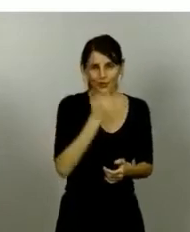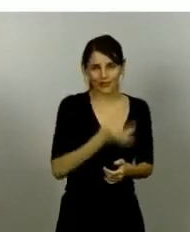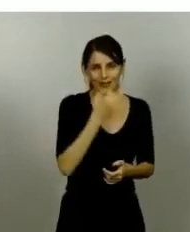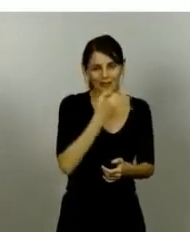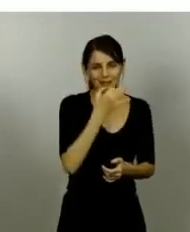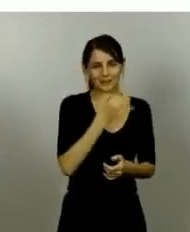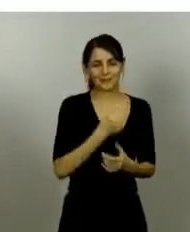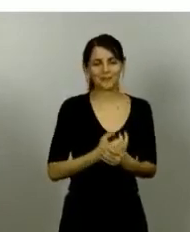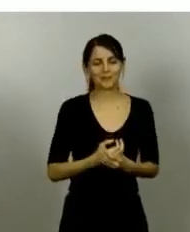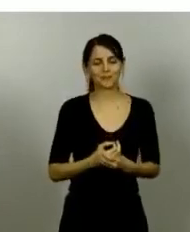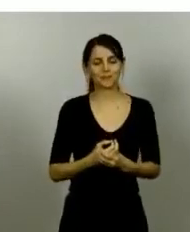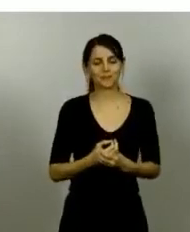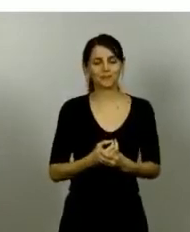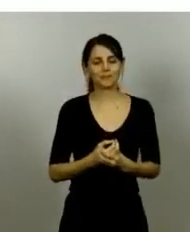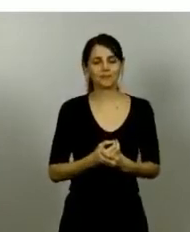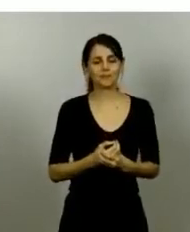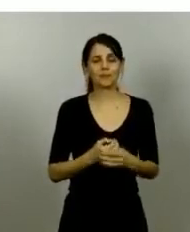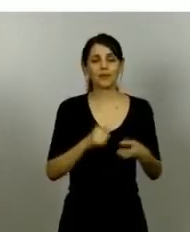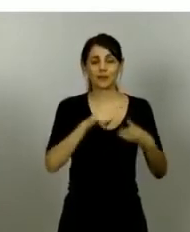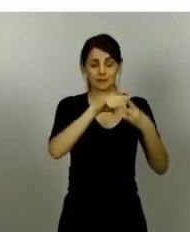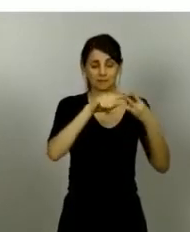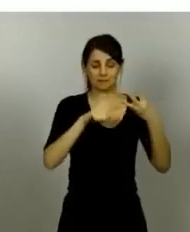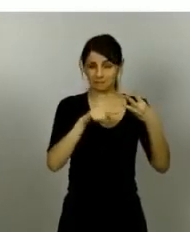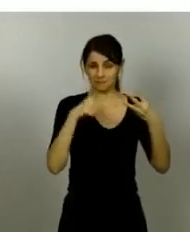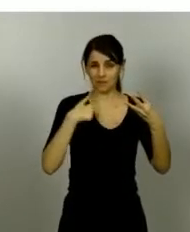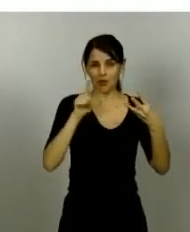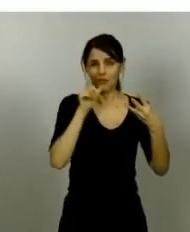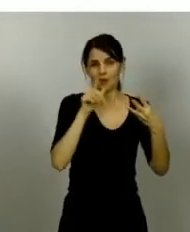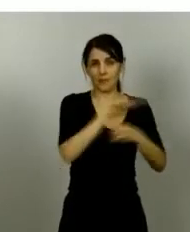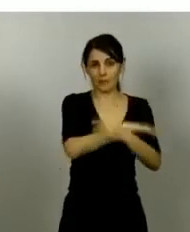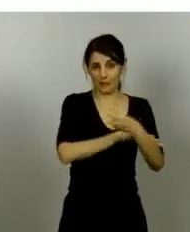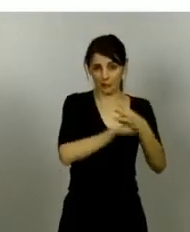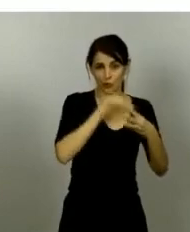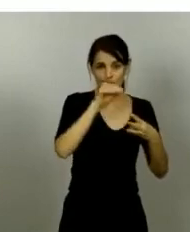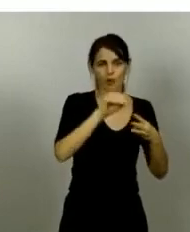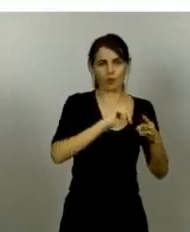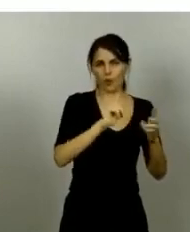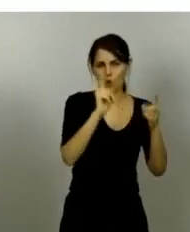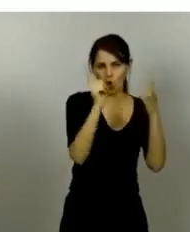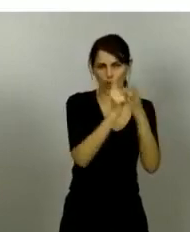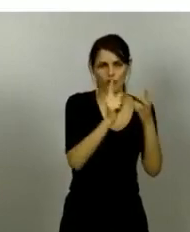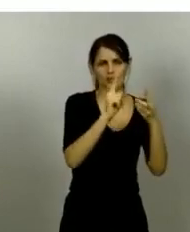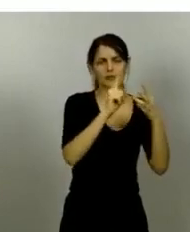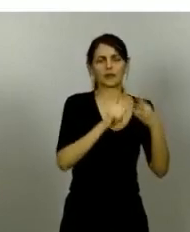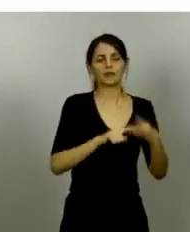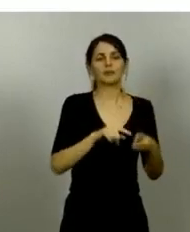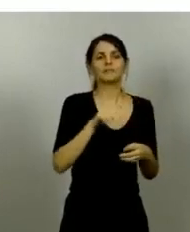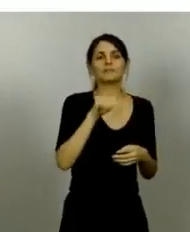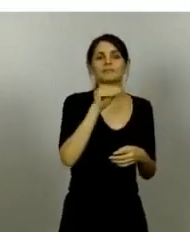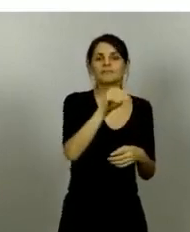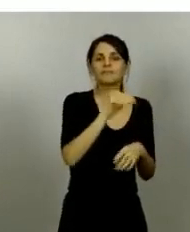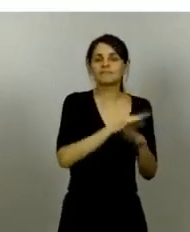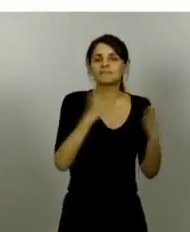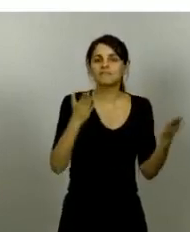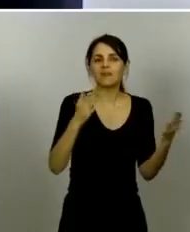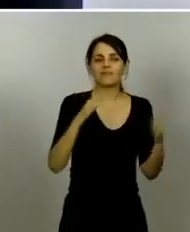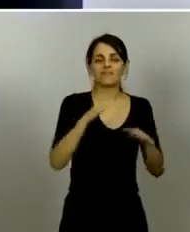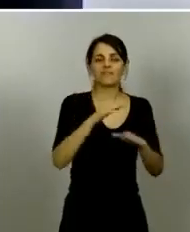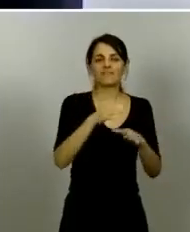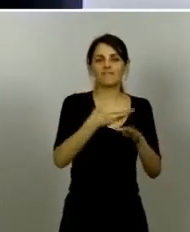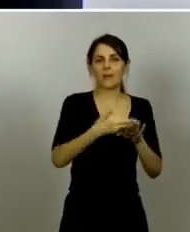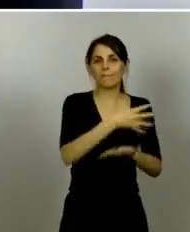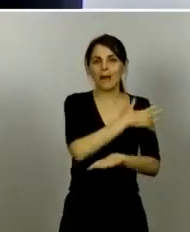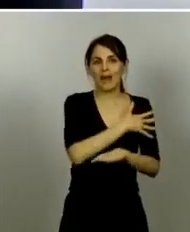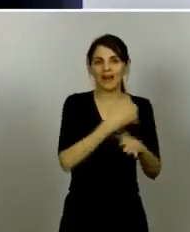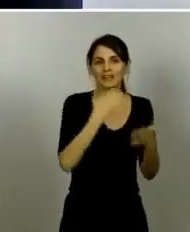son tres preguntas pero muy breves para el ministro ¿por qué no permiten que Baleares acelere la desescalada y pasen por completo todas